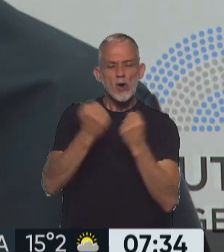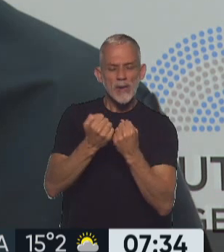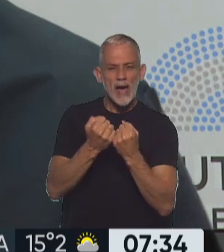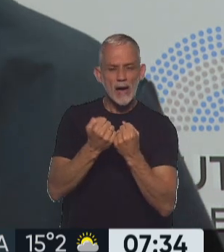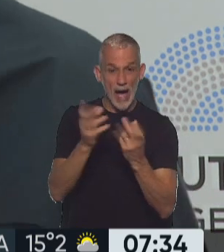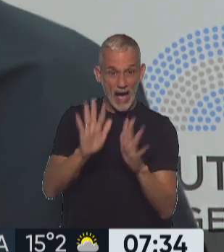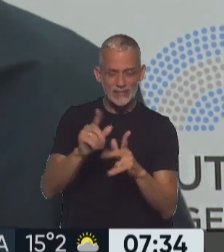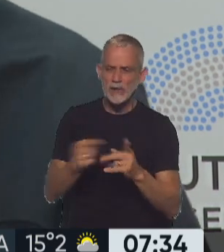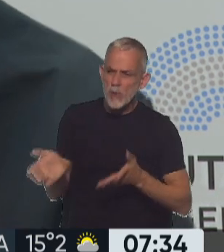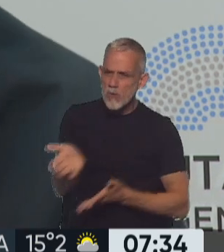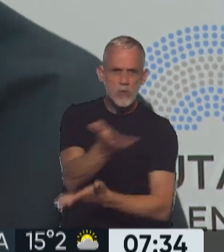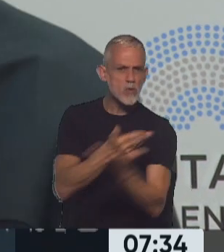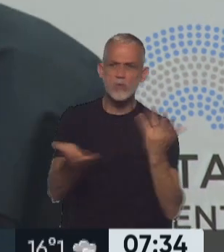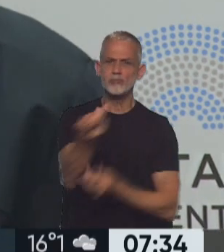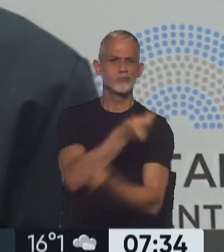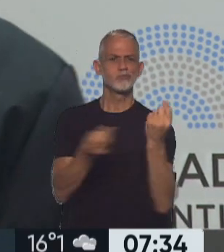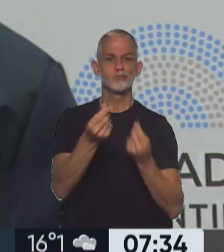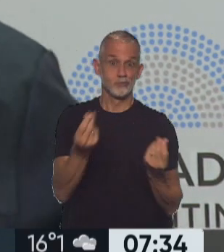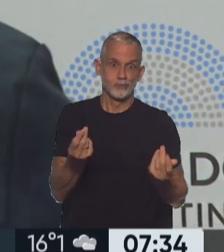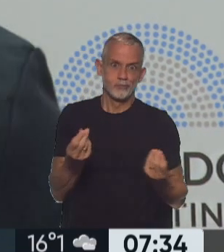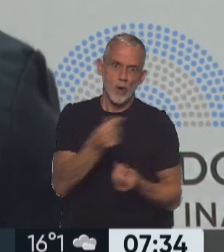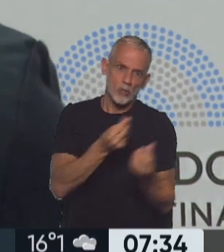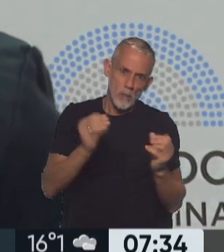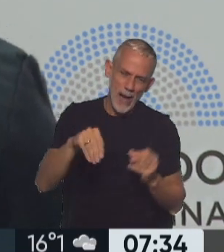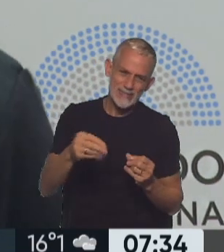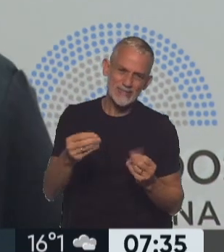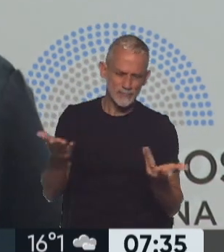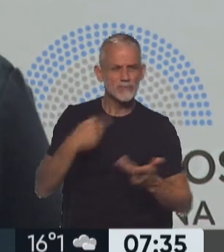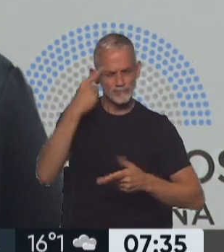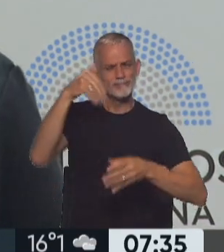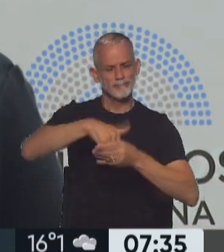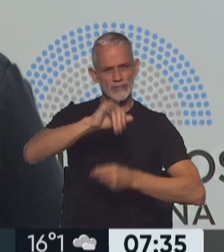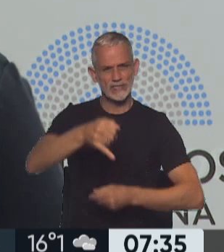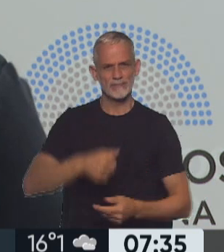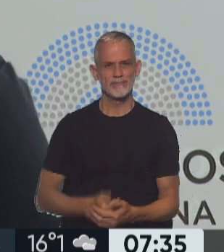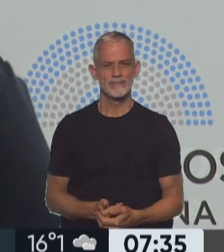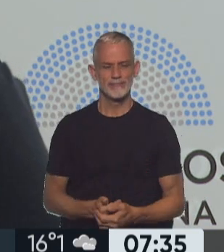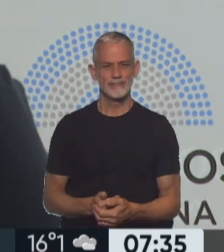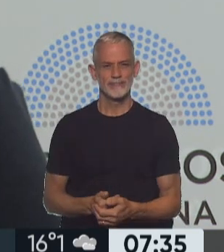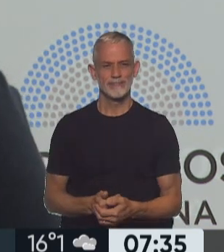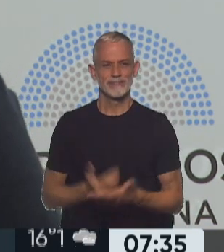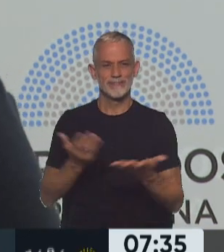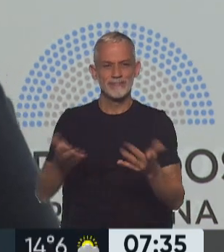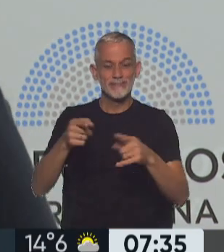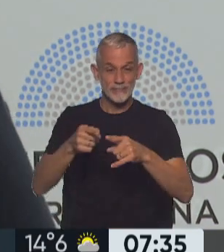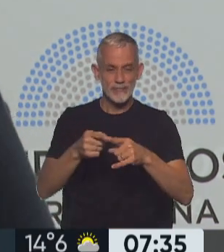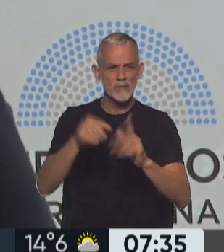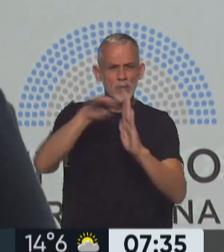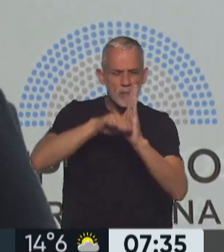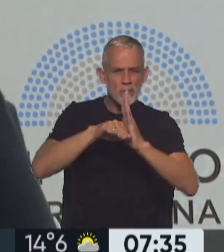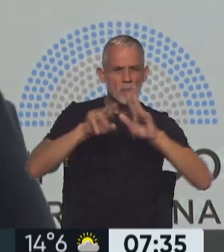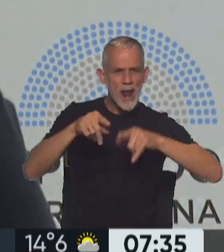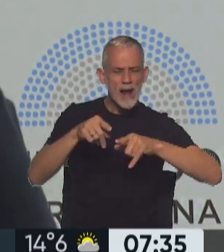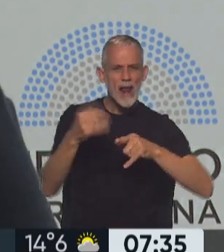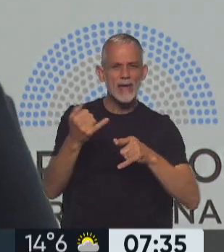de alguna manera. Hay más consumo, cuando hay más dinero hay más consumo, así que creemos que lo vamos a apoyar. ¿Esta medida que ya se está implementando, está